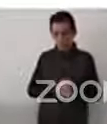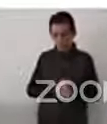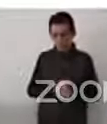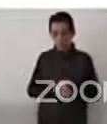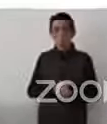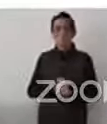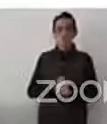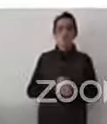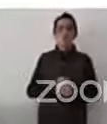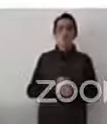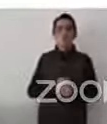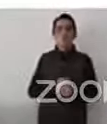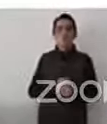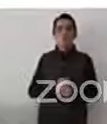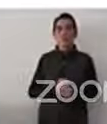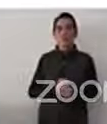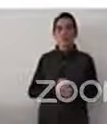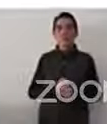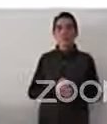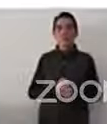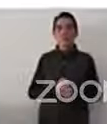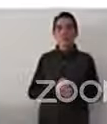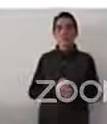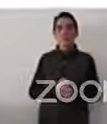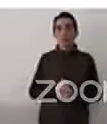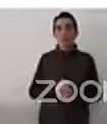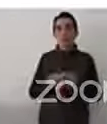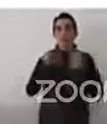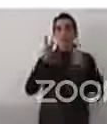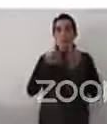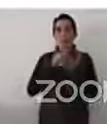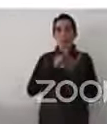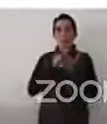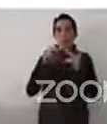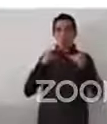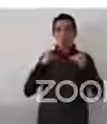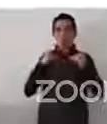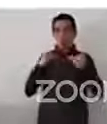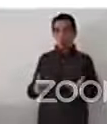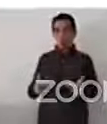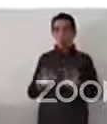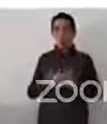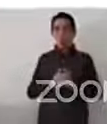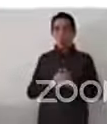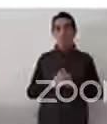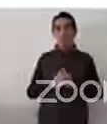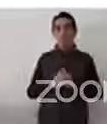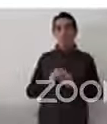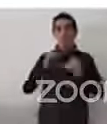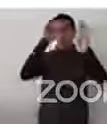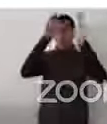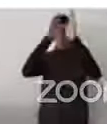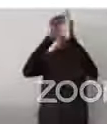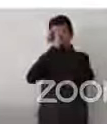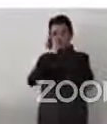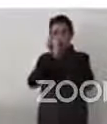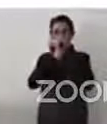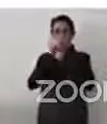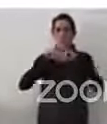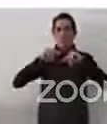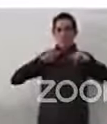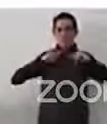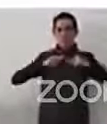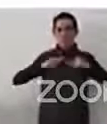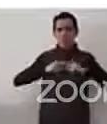un marco internacional, el Núcleo Duro de Derechos Humanos. No hay una convención sobre los derechos de personas mayores en el